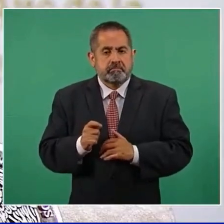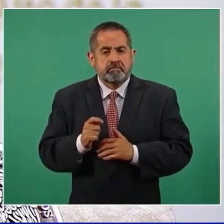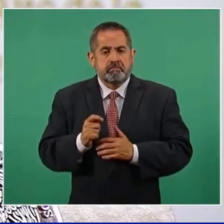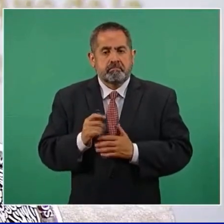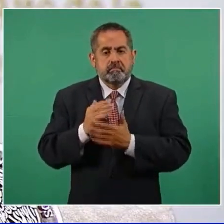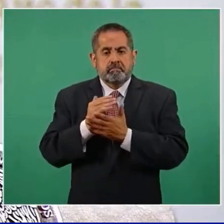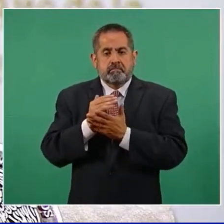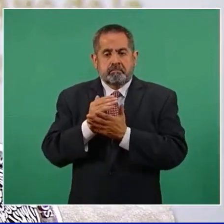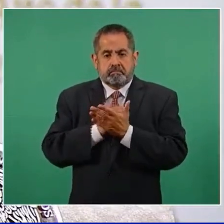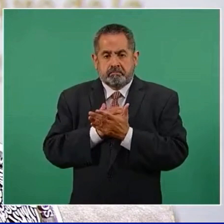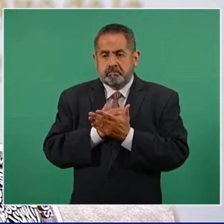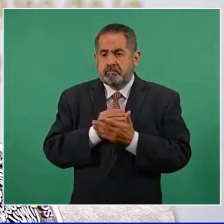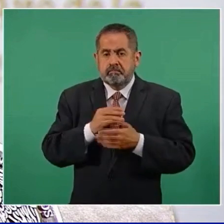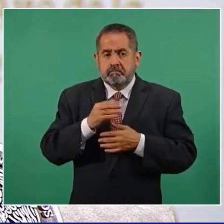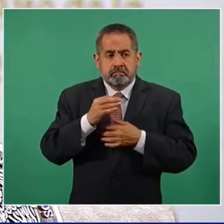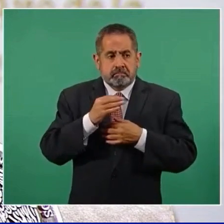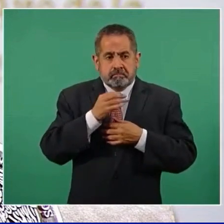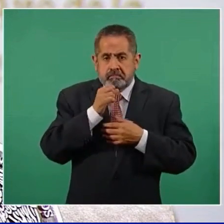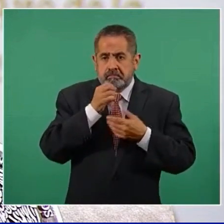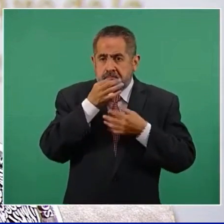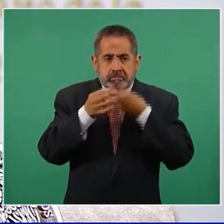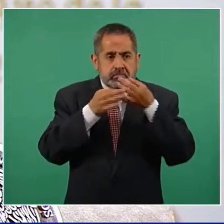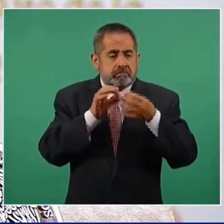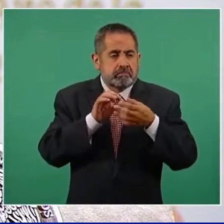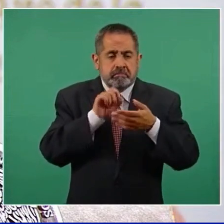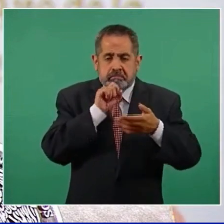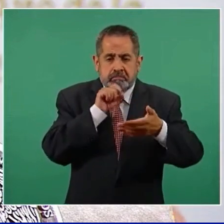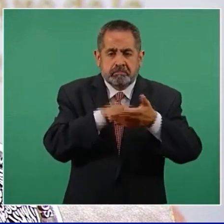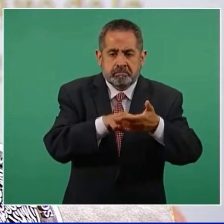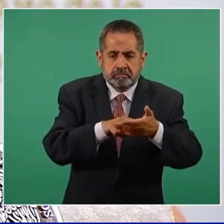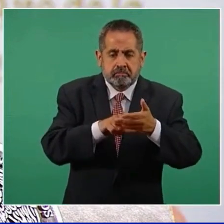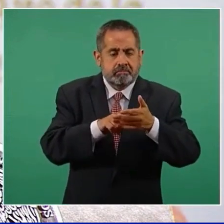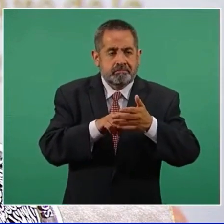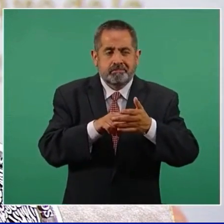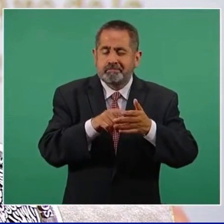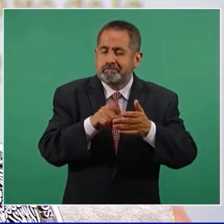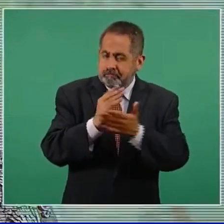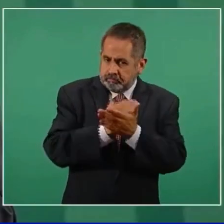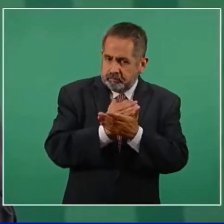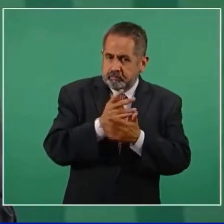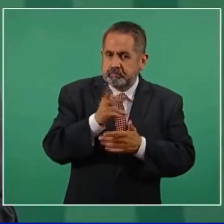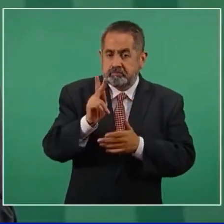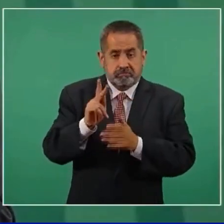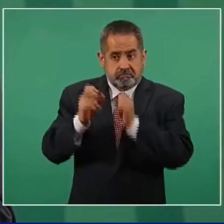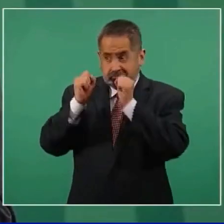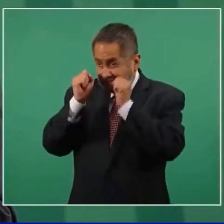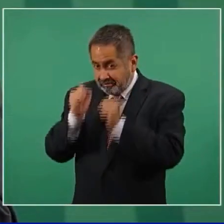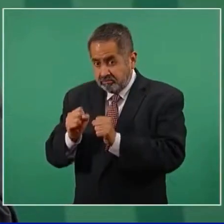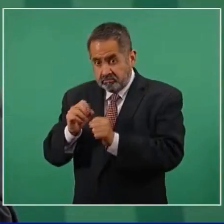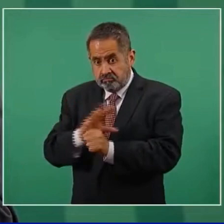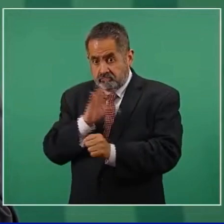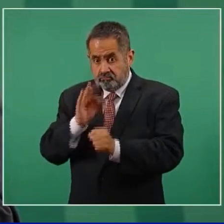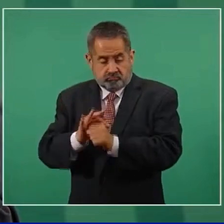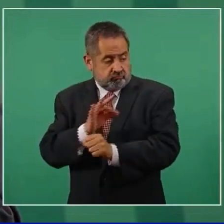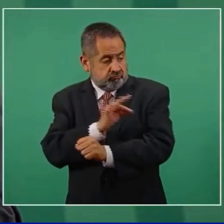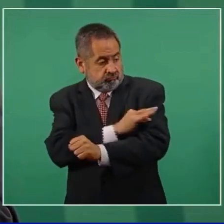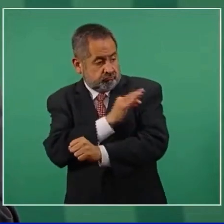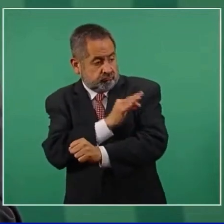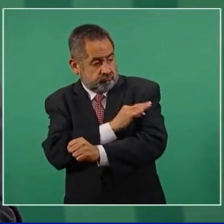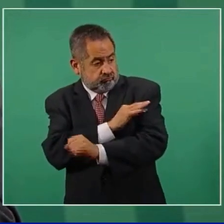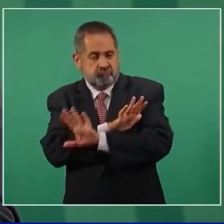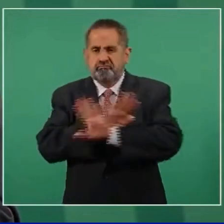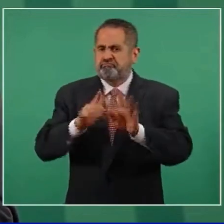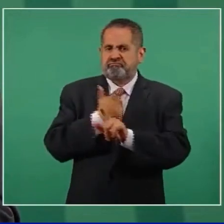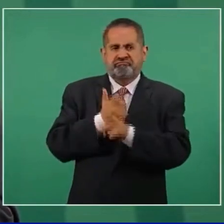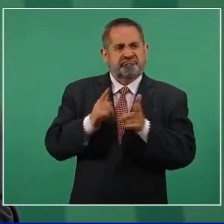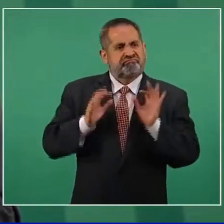menor capacidad contagiante, pero todavía no existe evidencia científica sólida de que la vacuna tenga un efecto importante